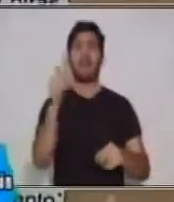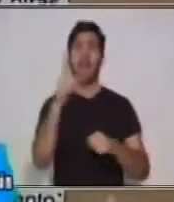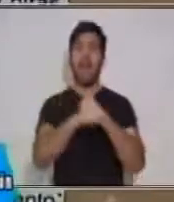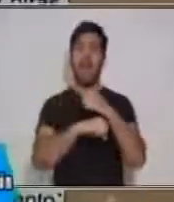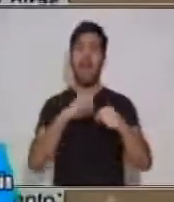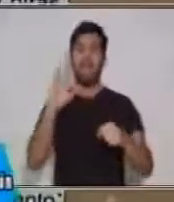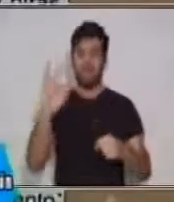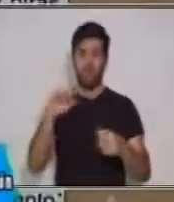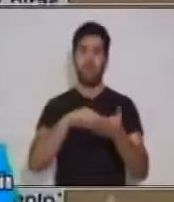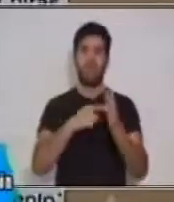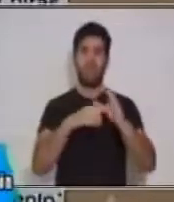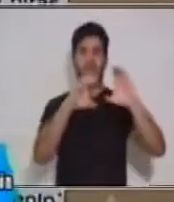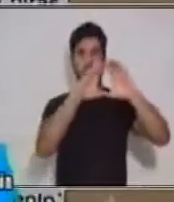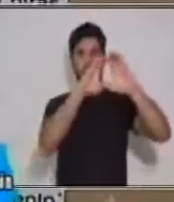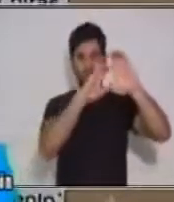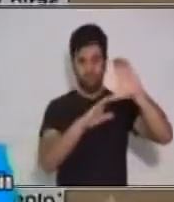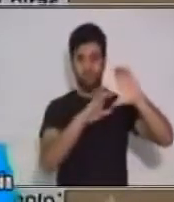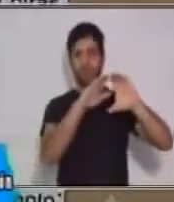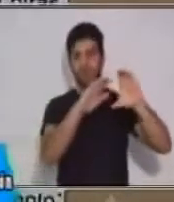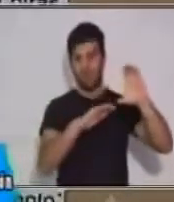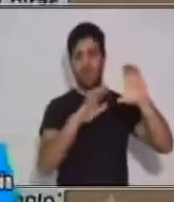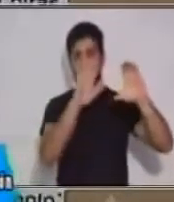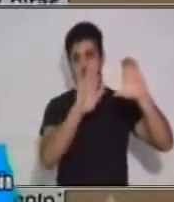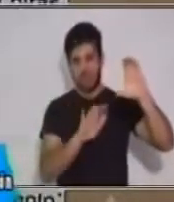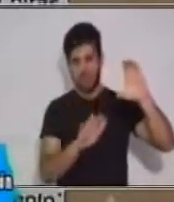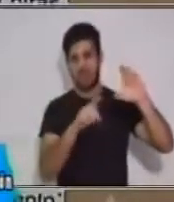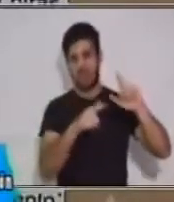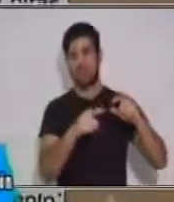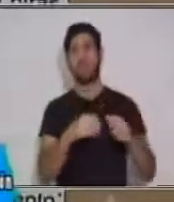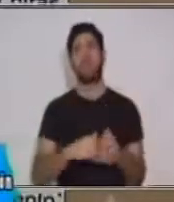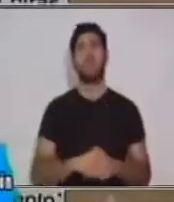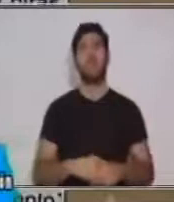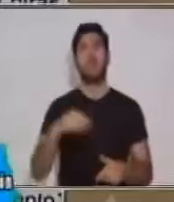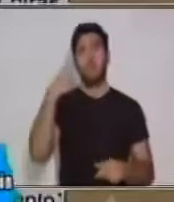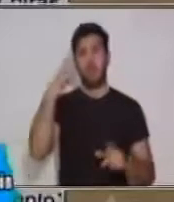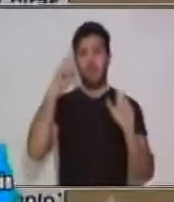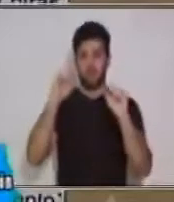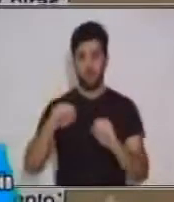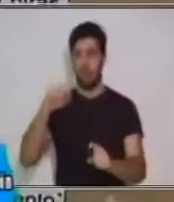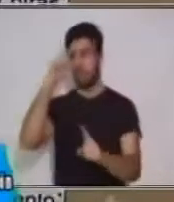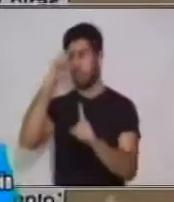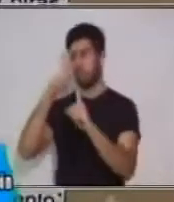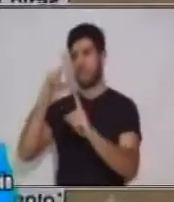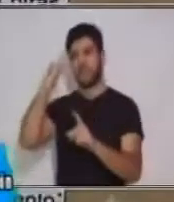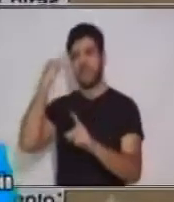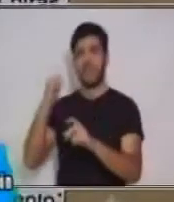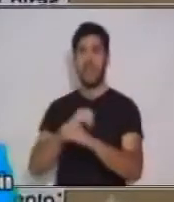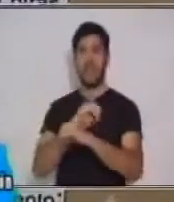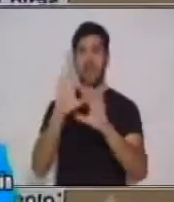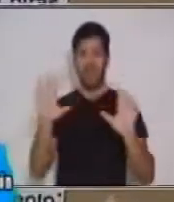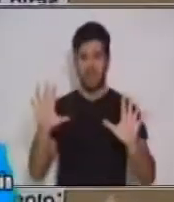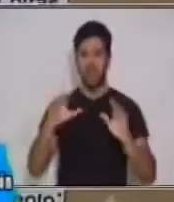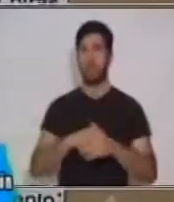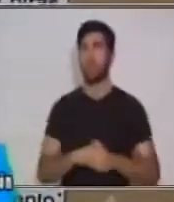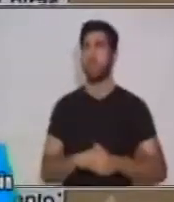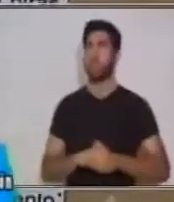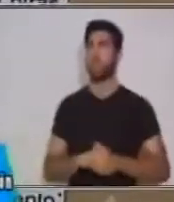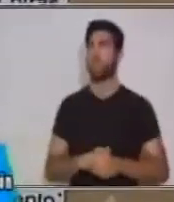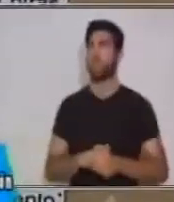de palabras, de oraciones que nos ayudarán para poder concretar una idea. Entonces, eh,